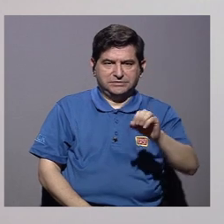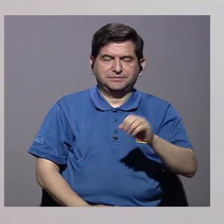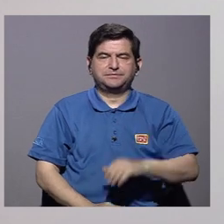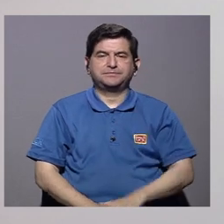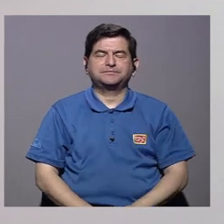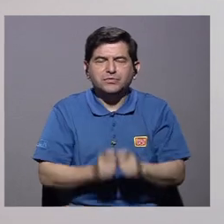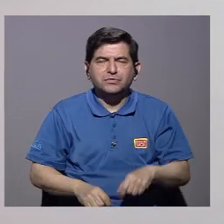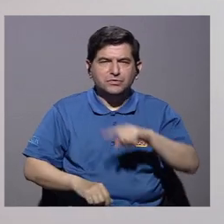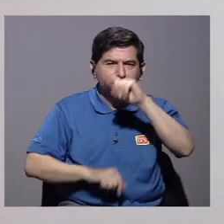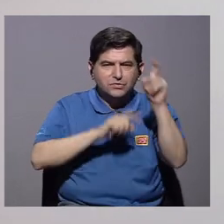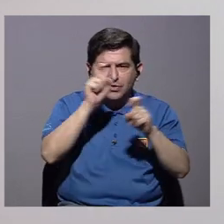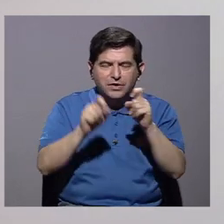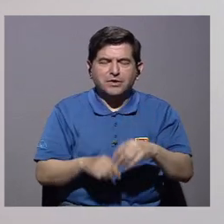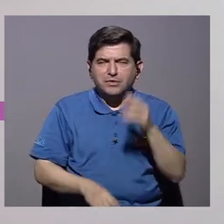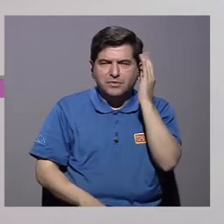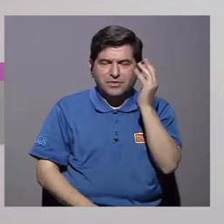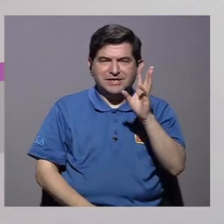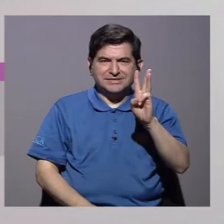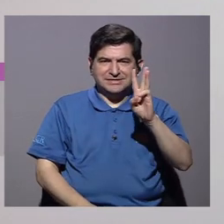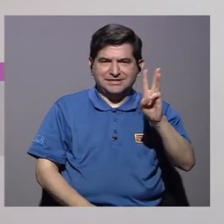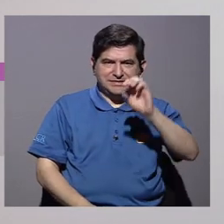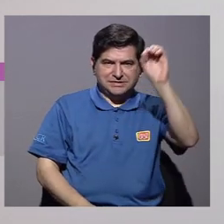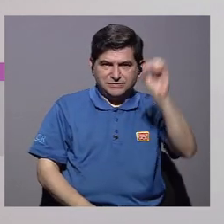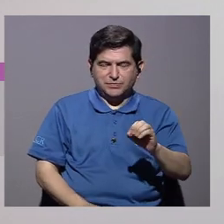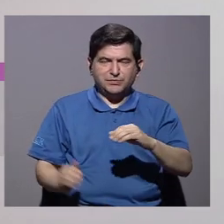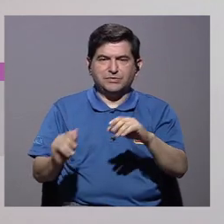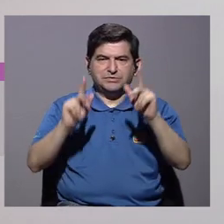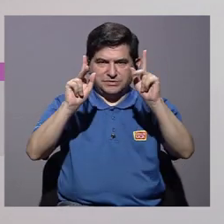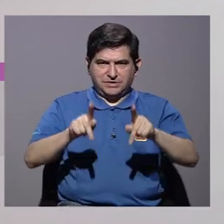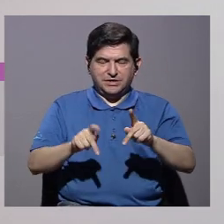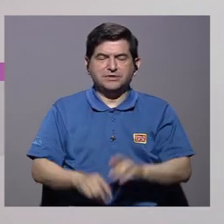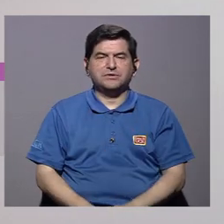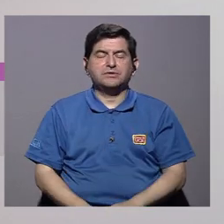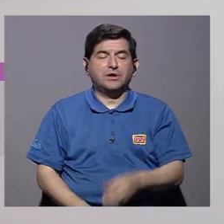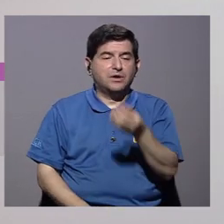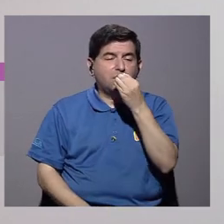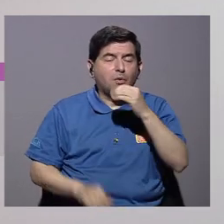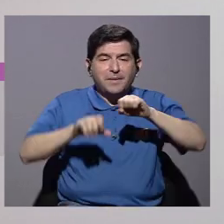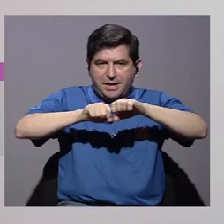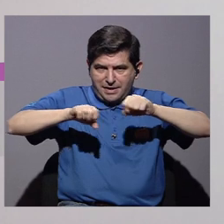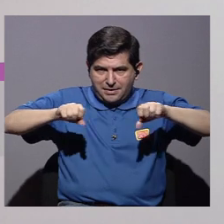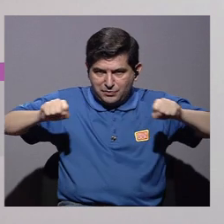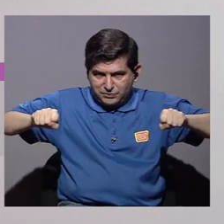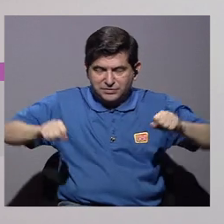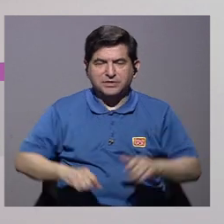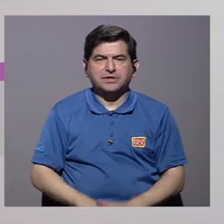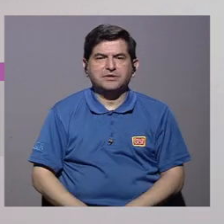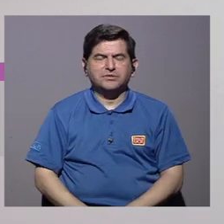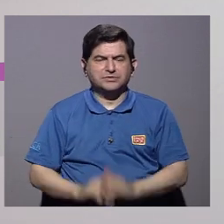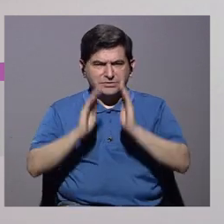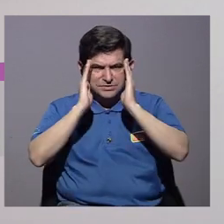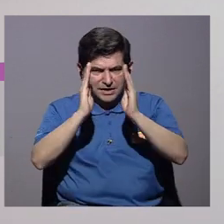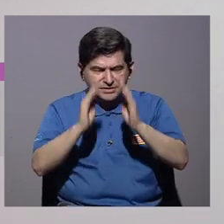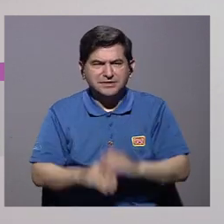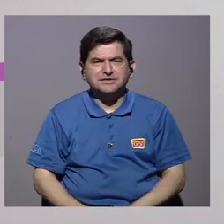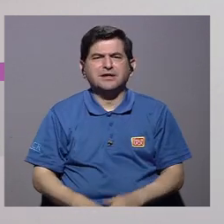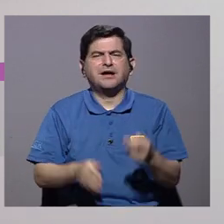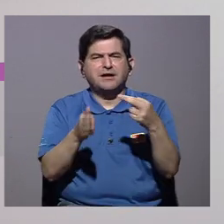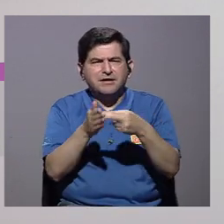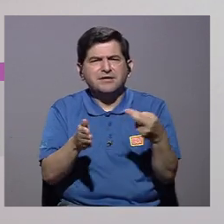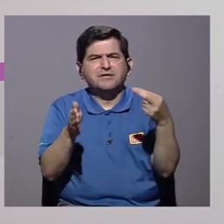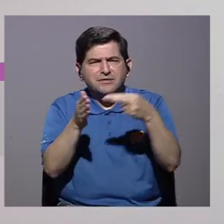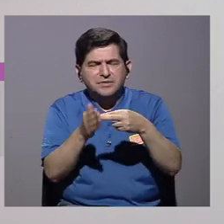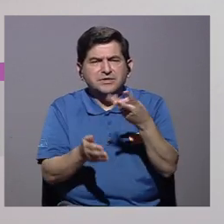de la encuesta que preocupa es que el 66% de la población refirió a consumir embutidos. Cuando nos vamos a observar la